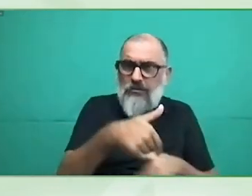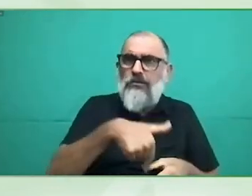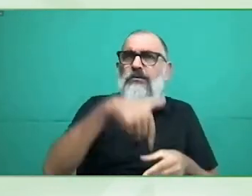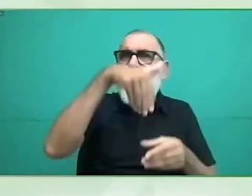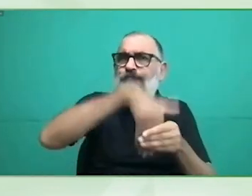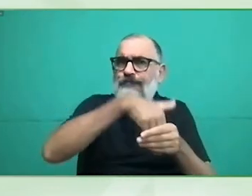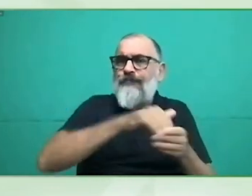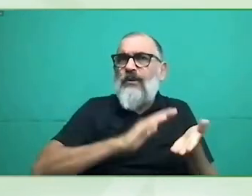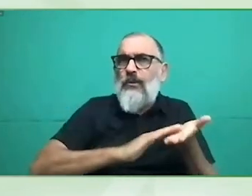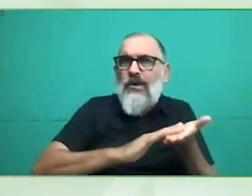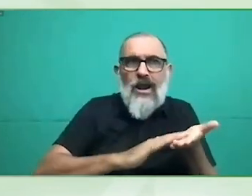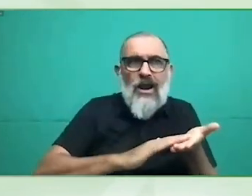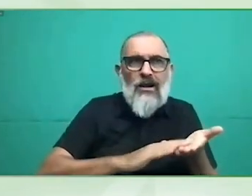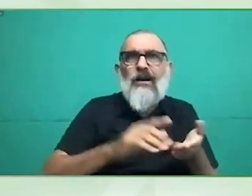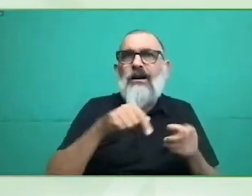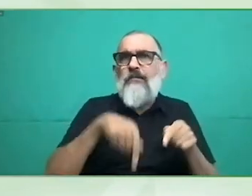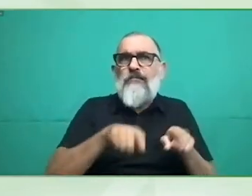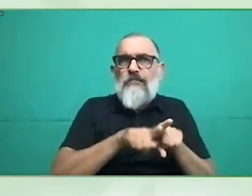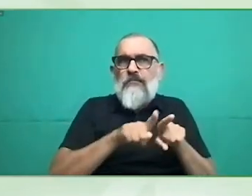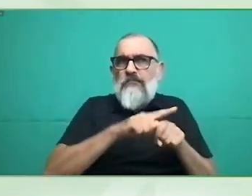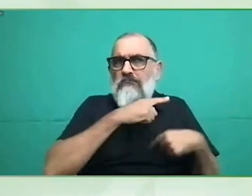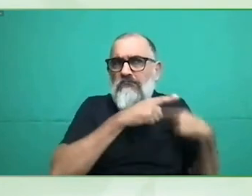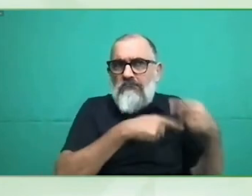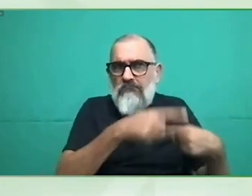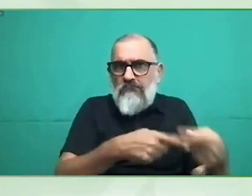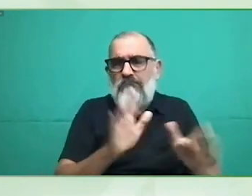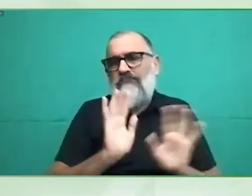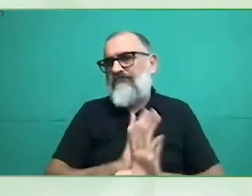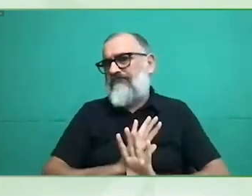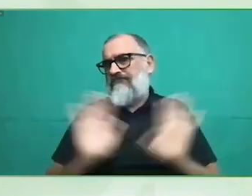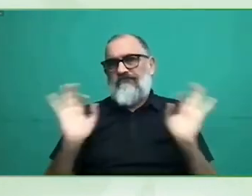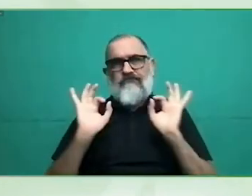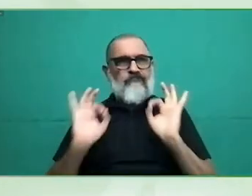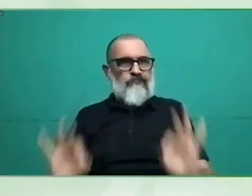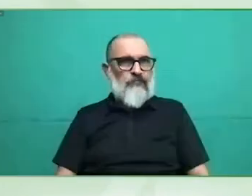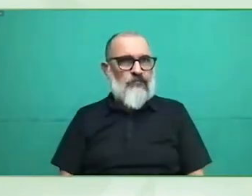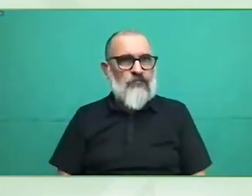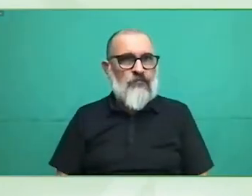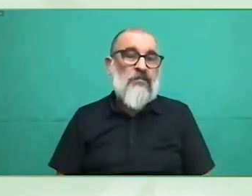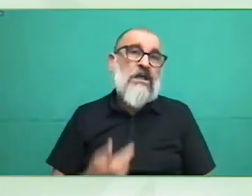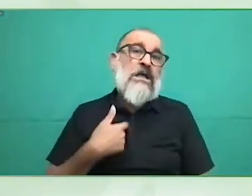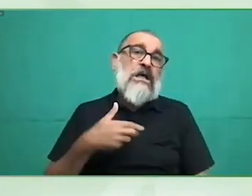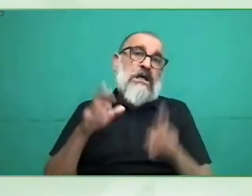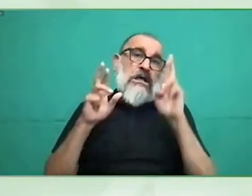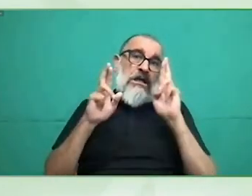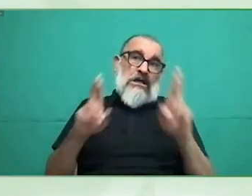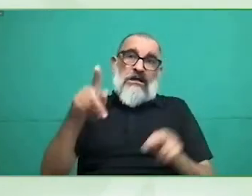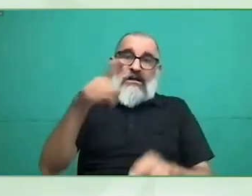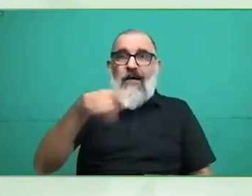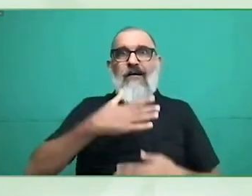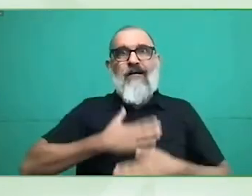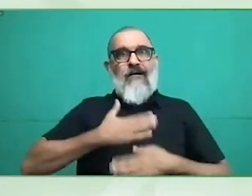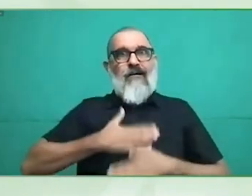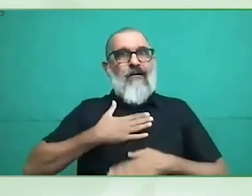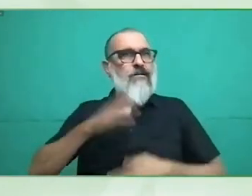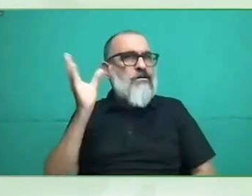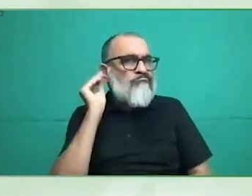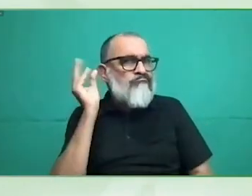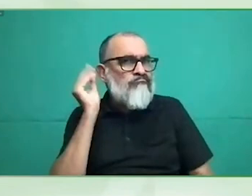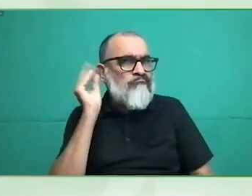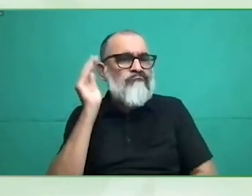sido útil y que bueno pues que os haya visibilizado tanto las luces y las sombras